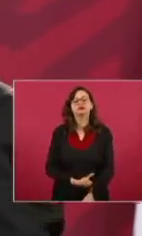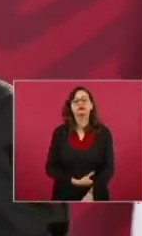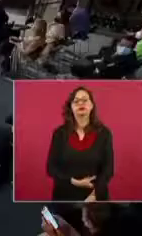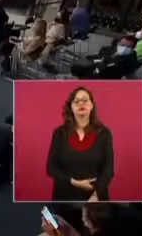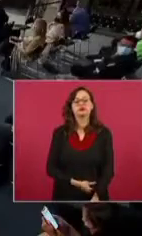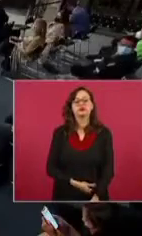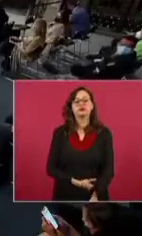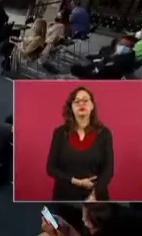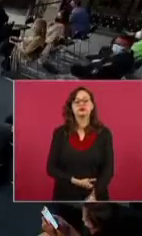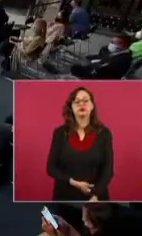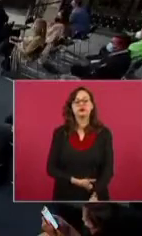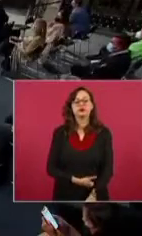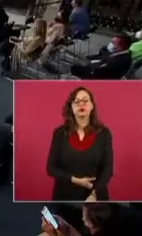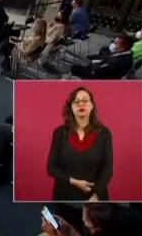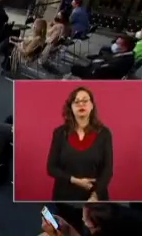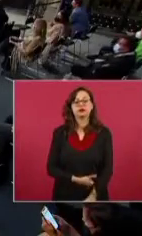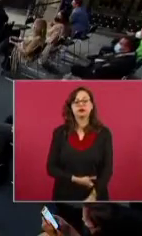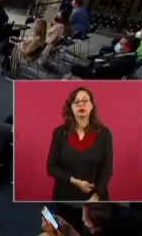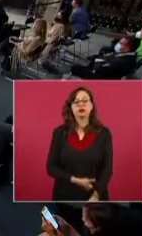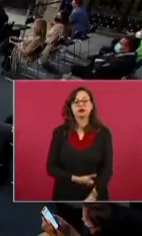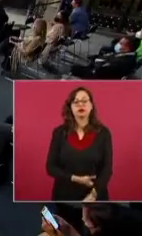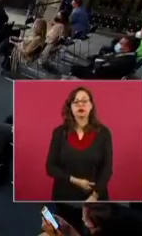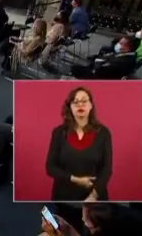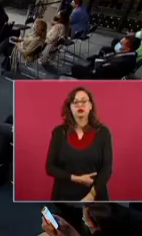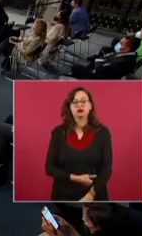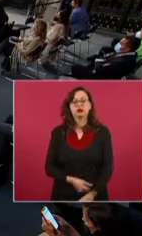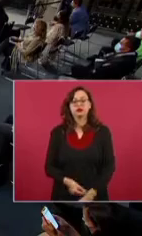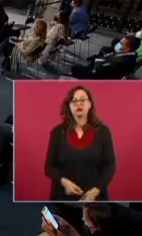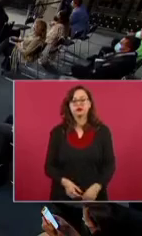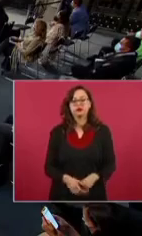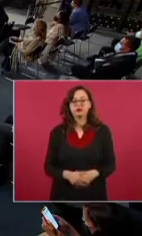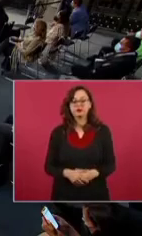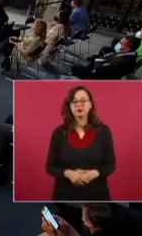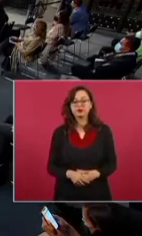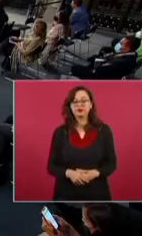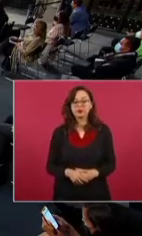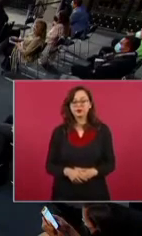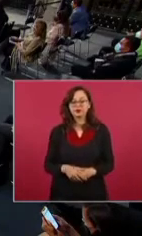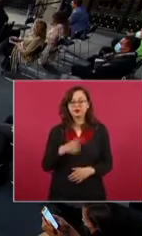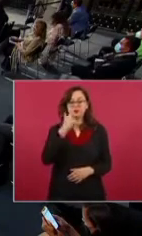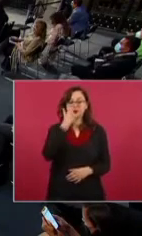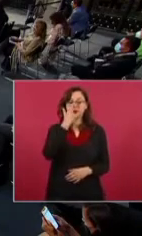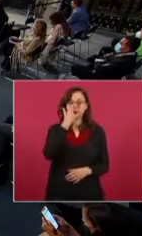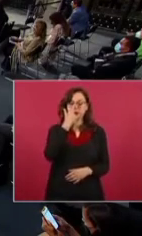Ayer, también eso por lo de Estados Unidos,